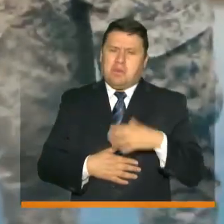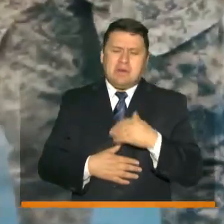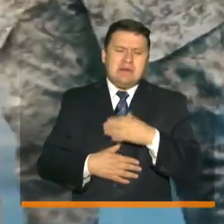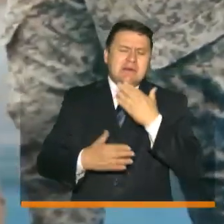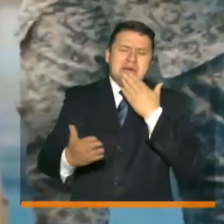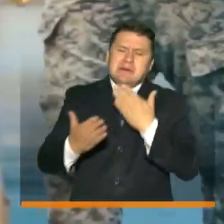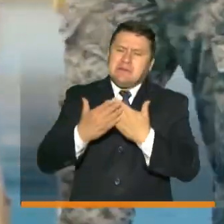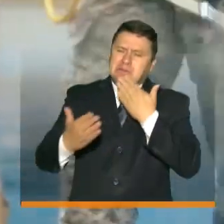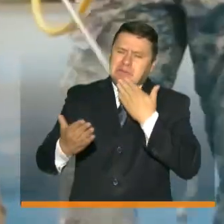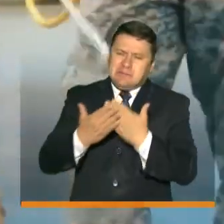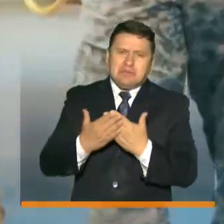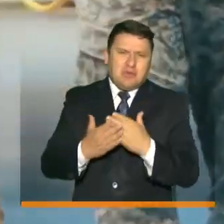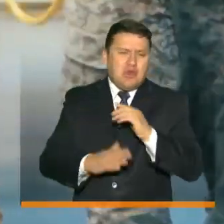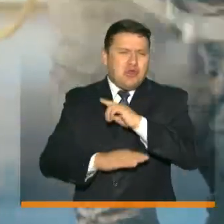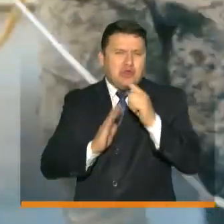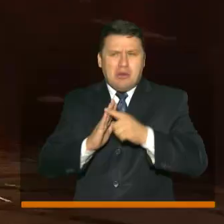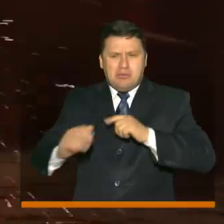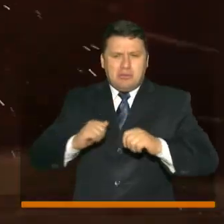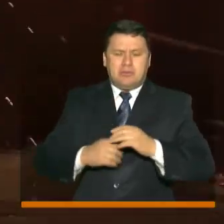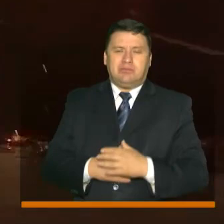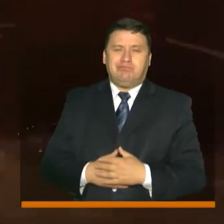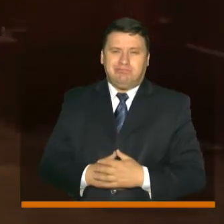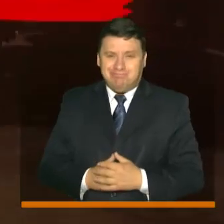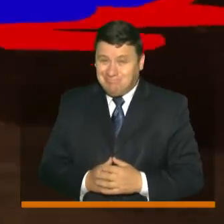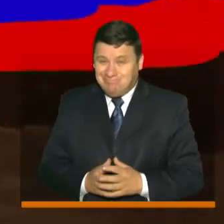eternamente agradecidos por toda la gestión.